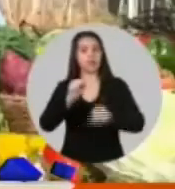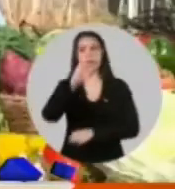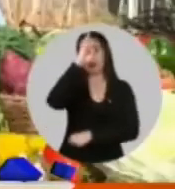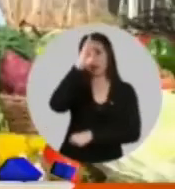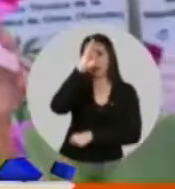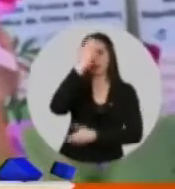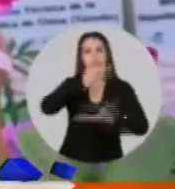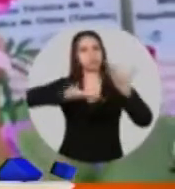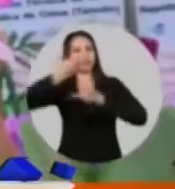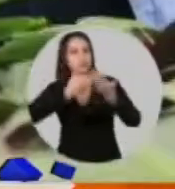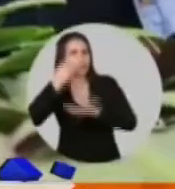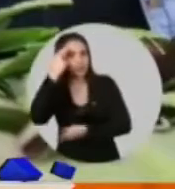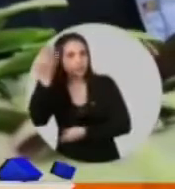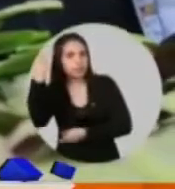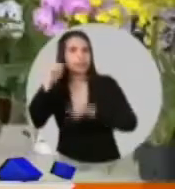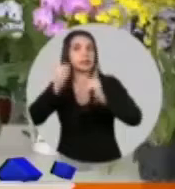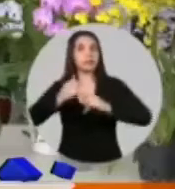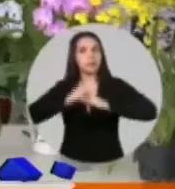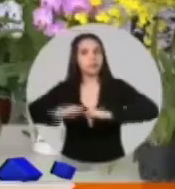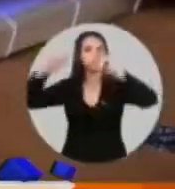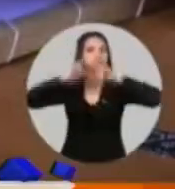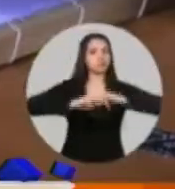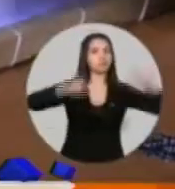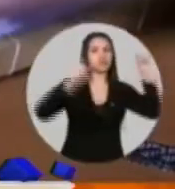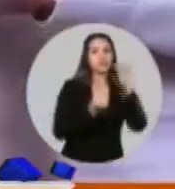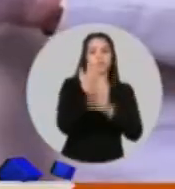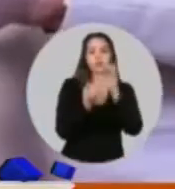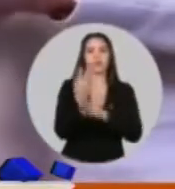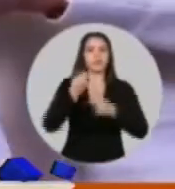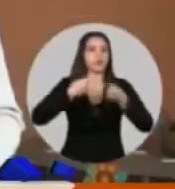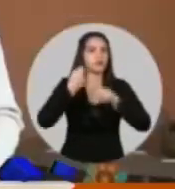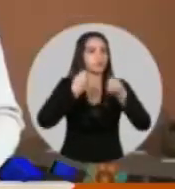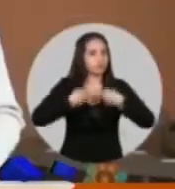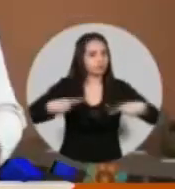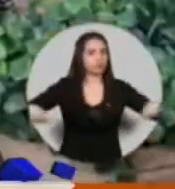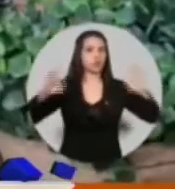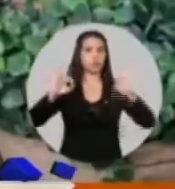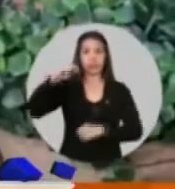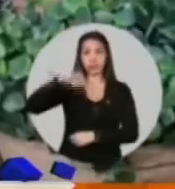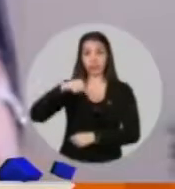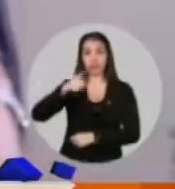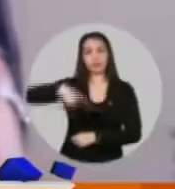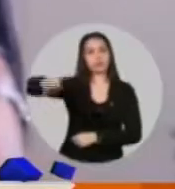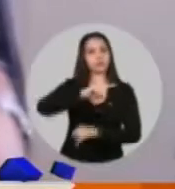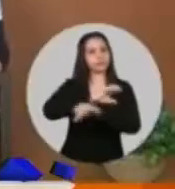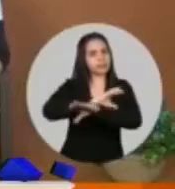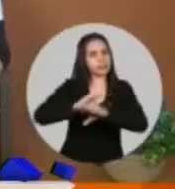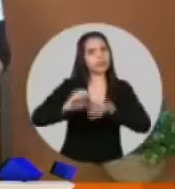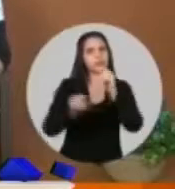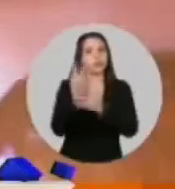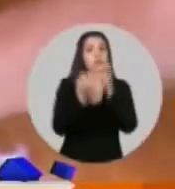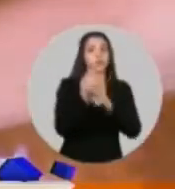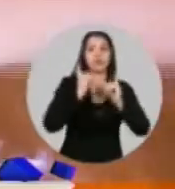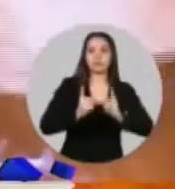SNPP que se encarga de formar profesionales. Tienes otros miles de lugares que potenciar. Y